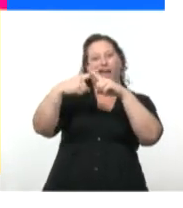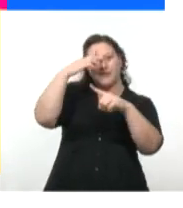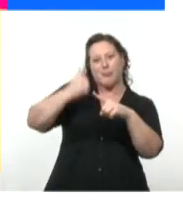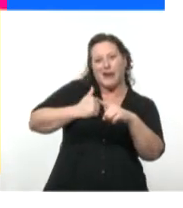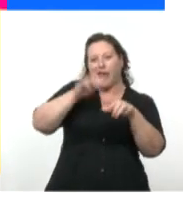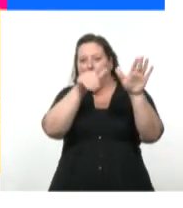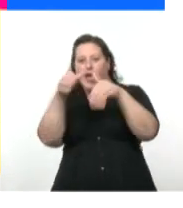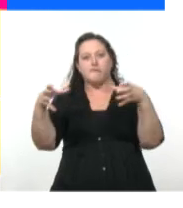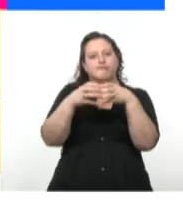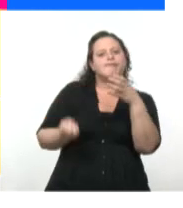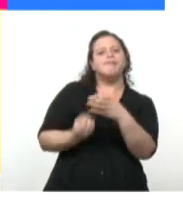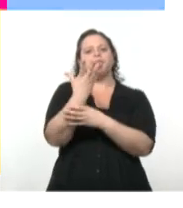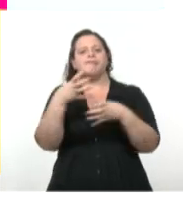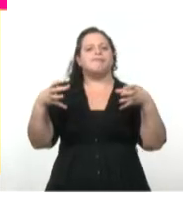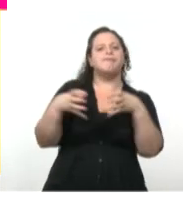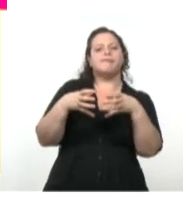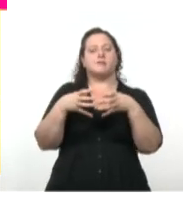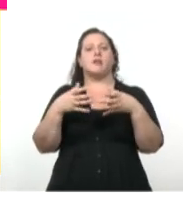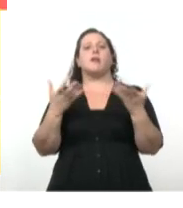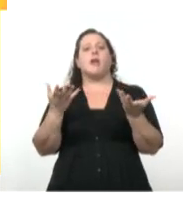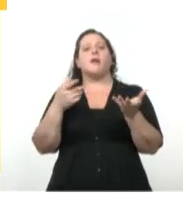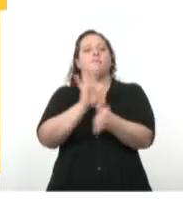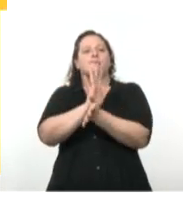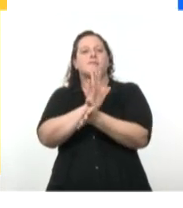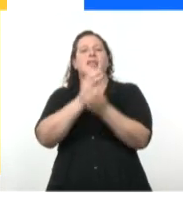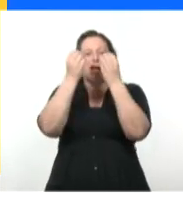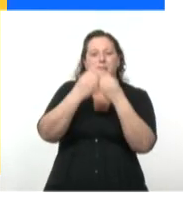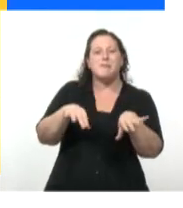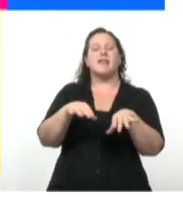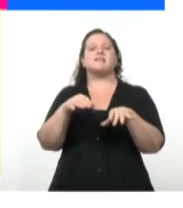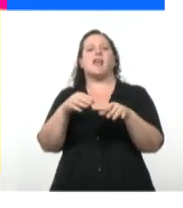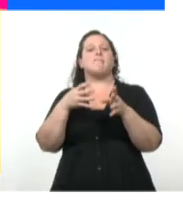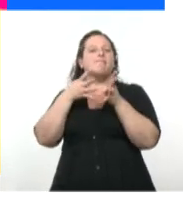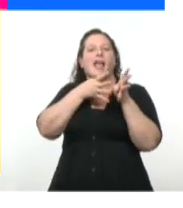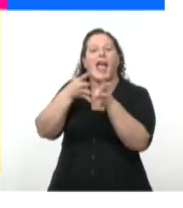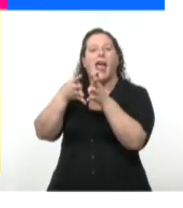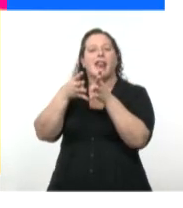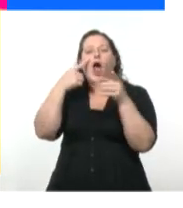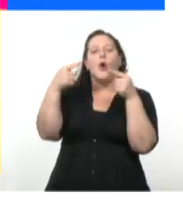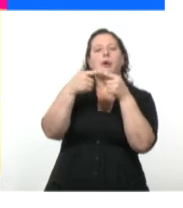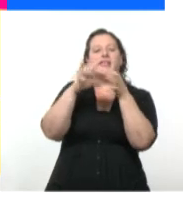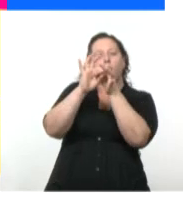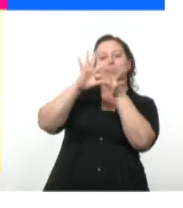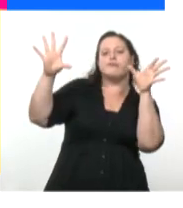1895 impulsa la guerra independentista, una guerra que le cuesta la vida a Martí.